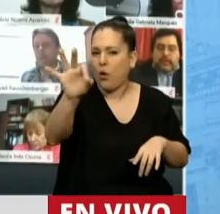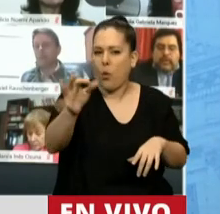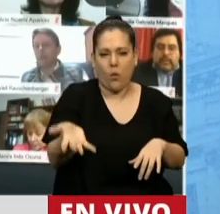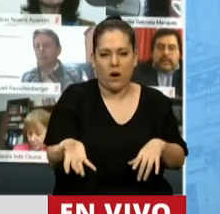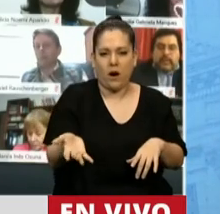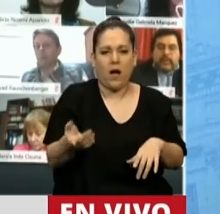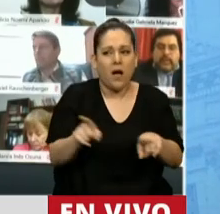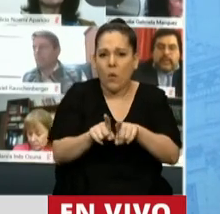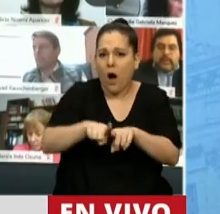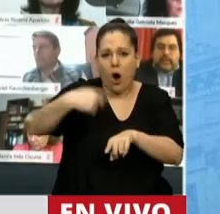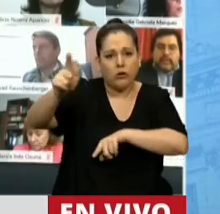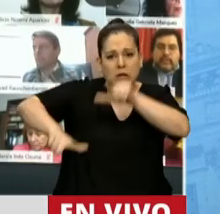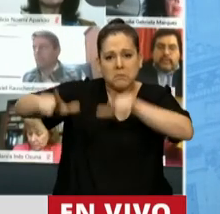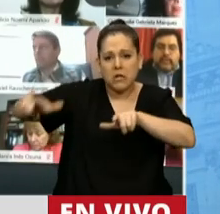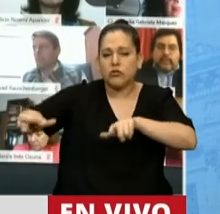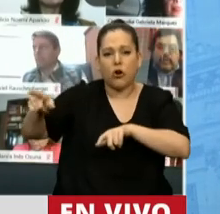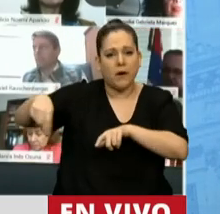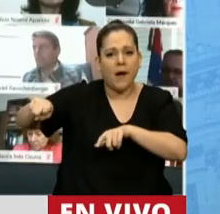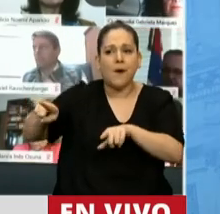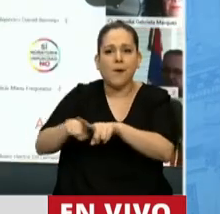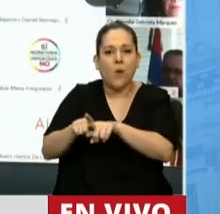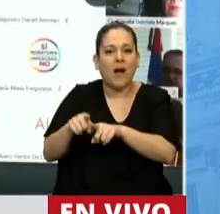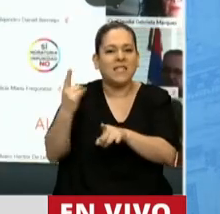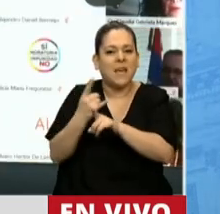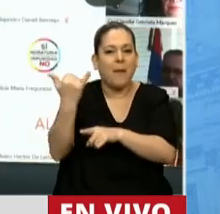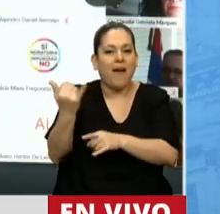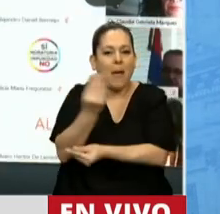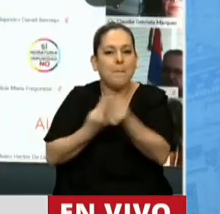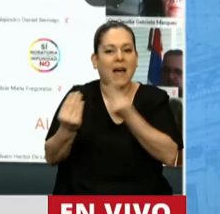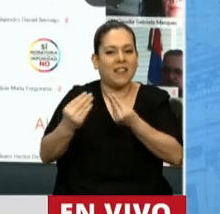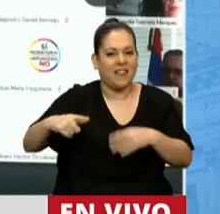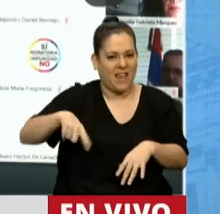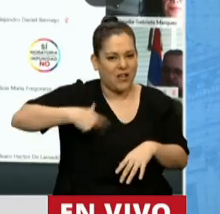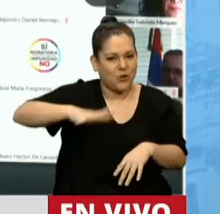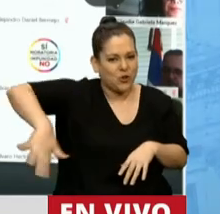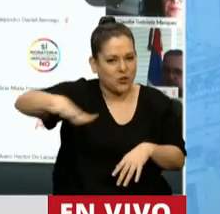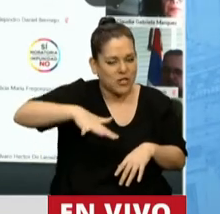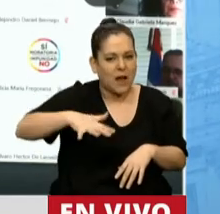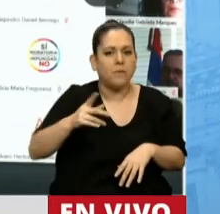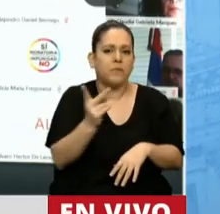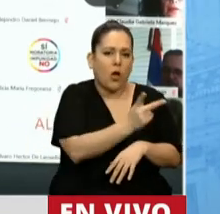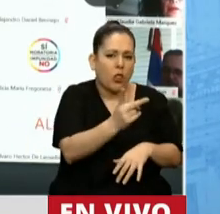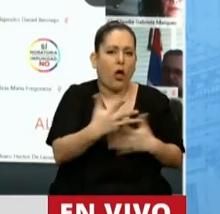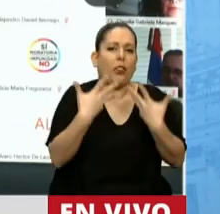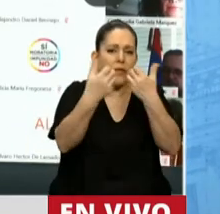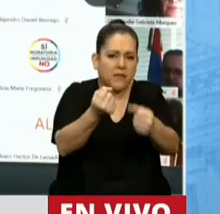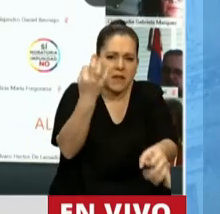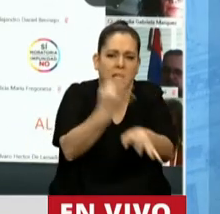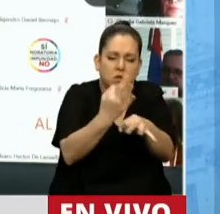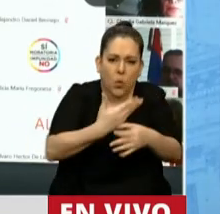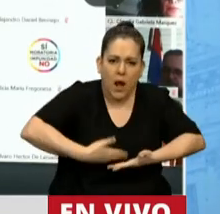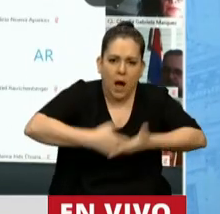personas que son fuente de empatía social. Defendían la escuela pública, la